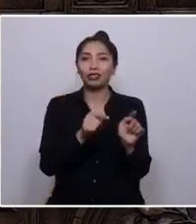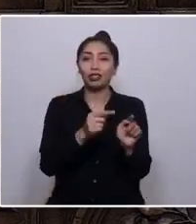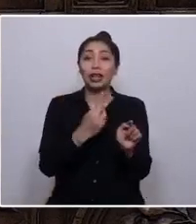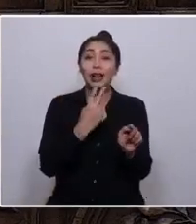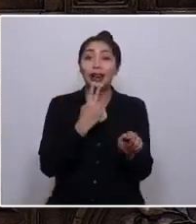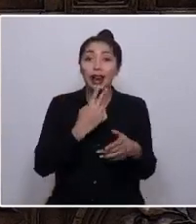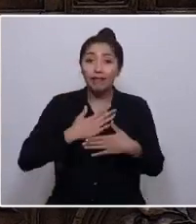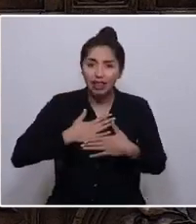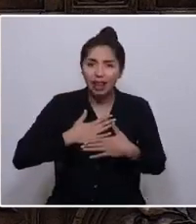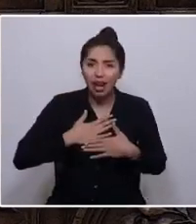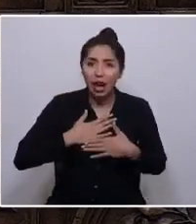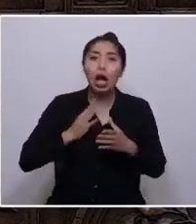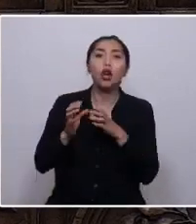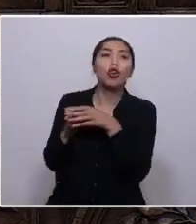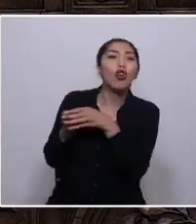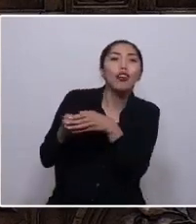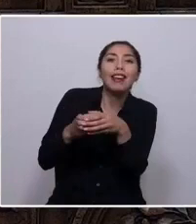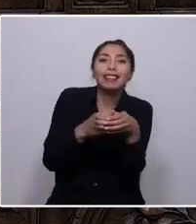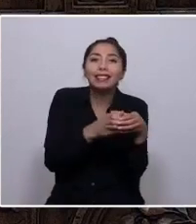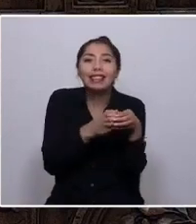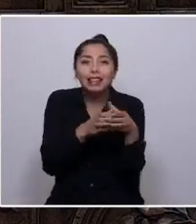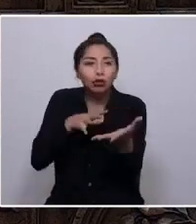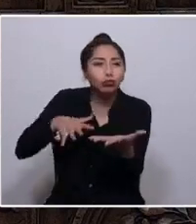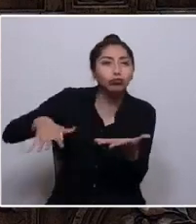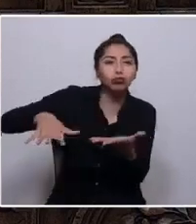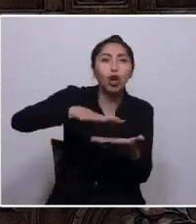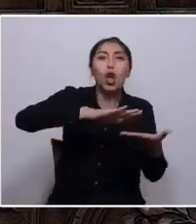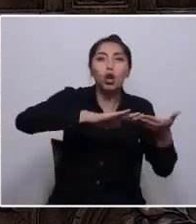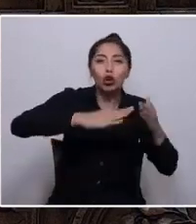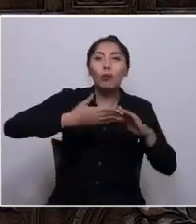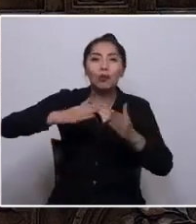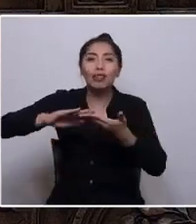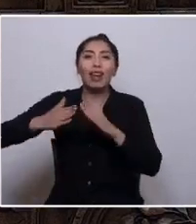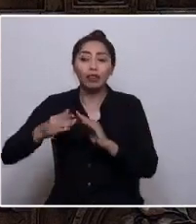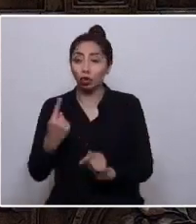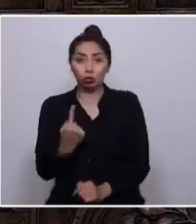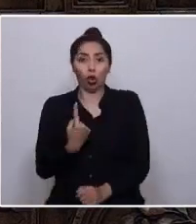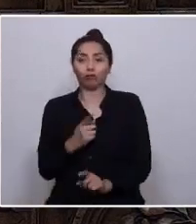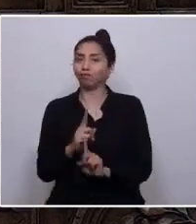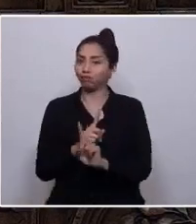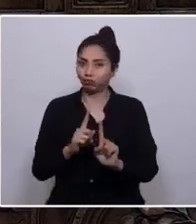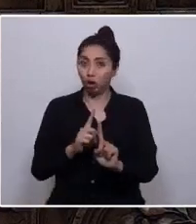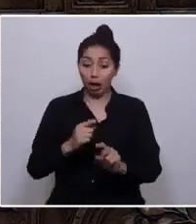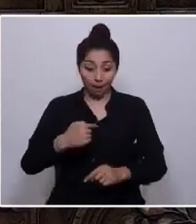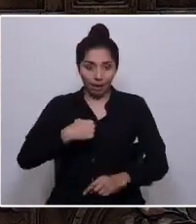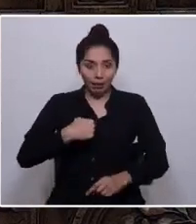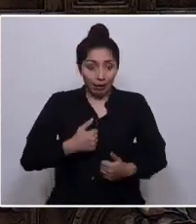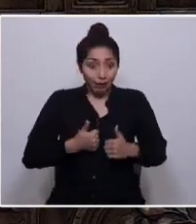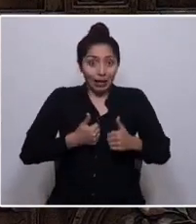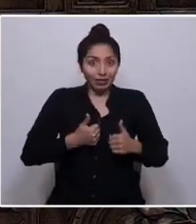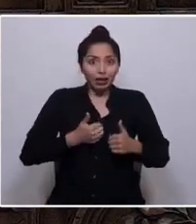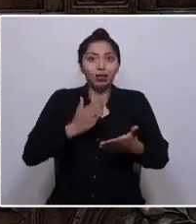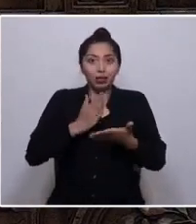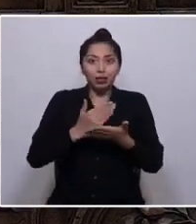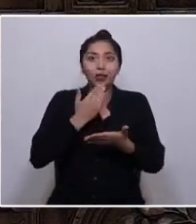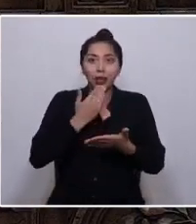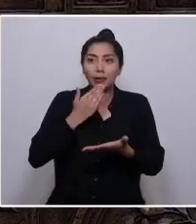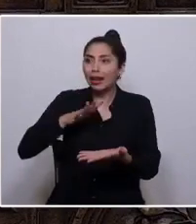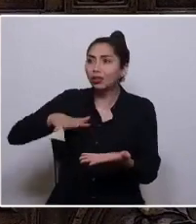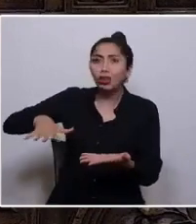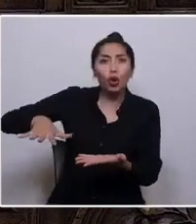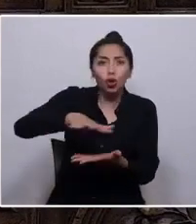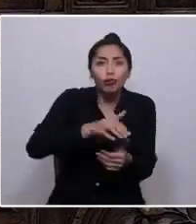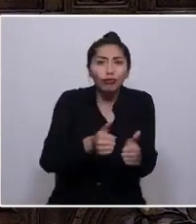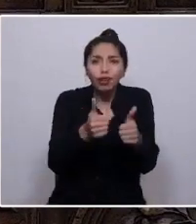en colectivo. Es en comunidad. Que para que me vaya bien a mí, le tiene que ir bien a todas y a todos.